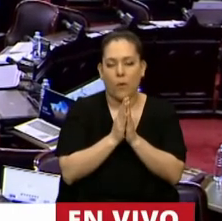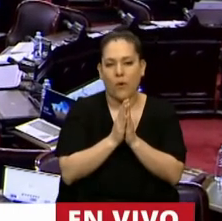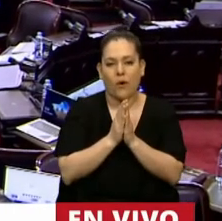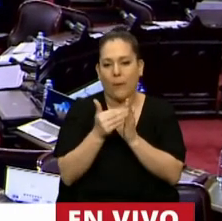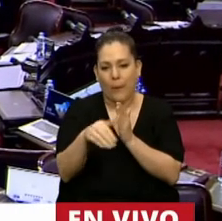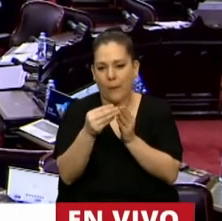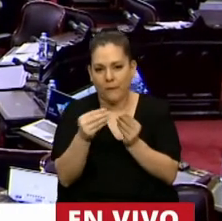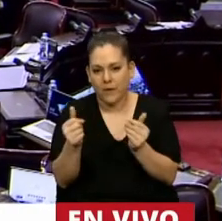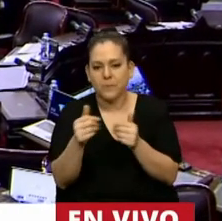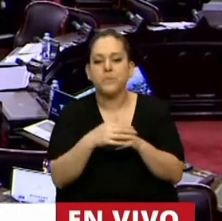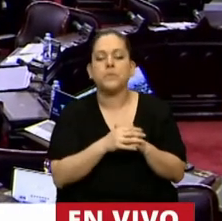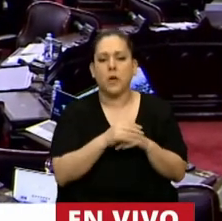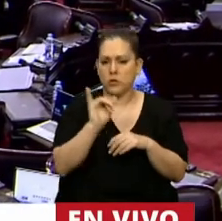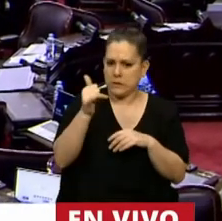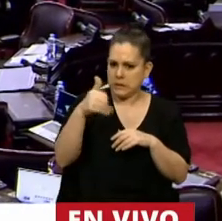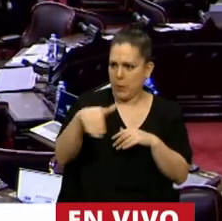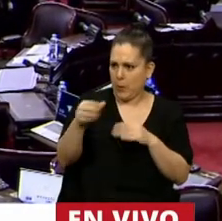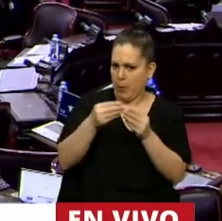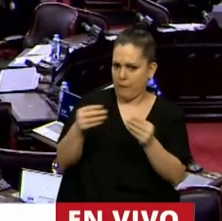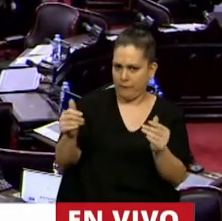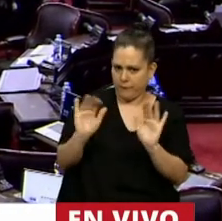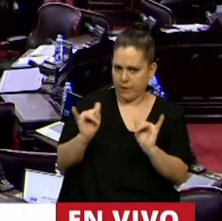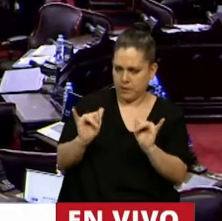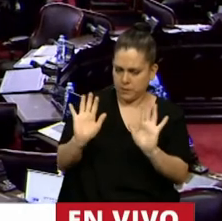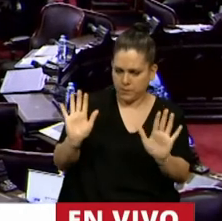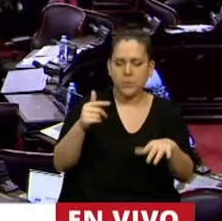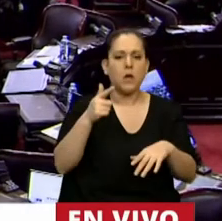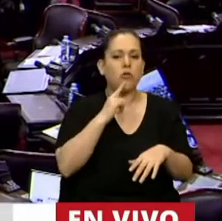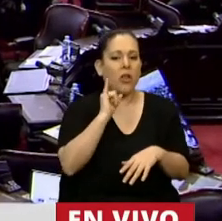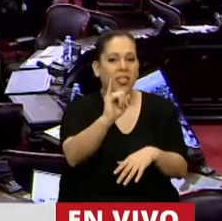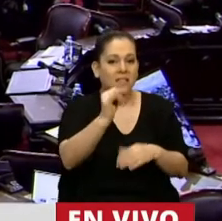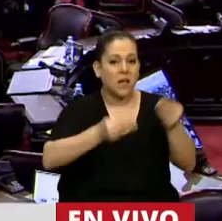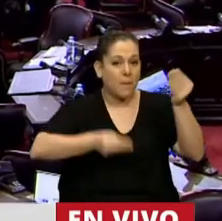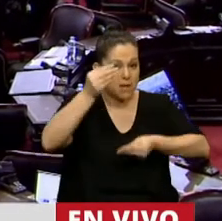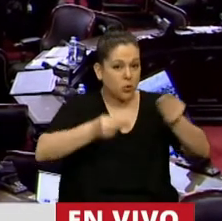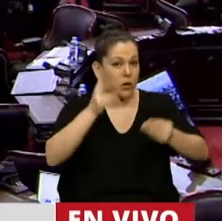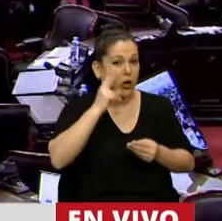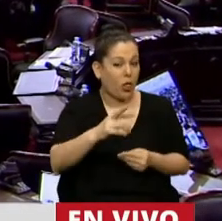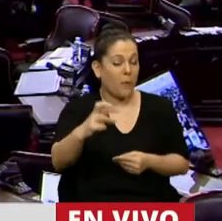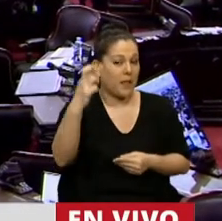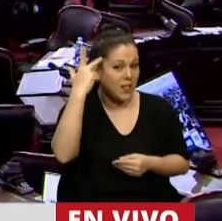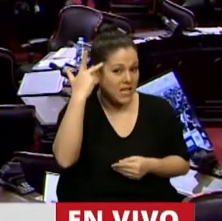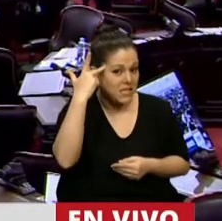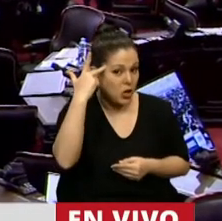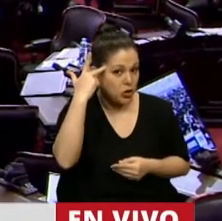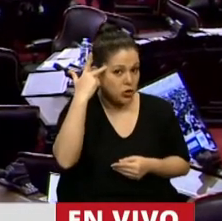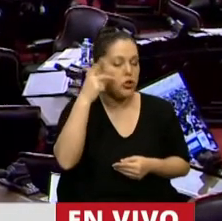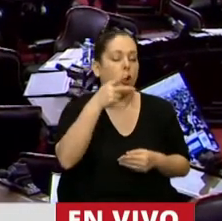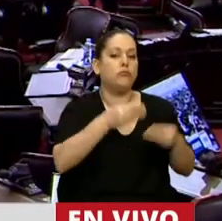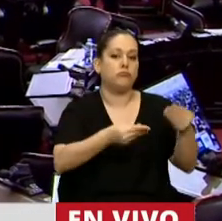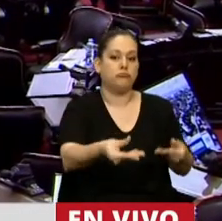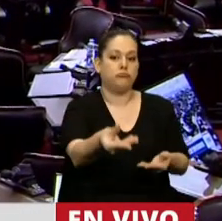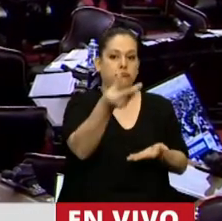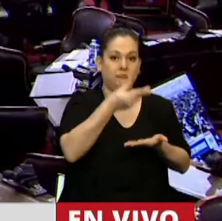Decía que la pauta presupuest... Sí, sí, ya redondeo. Que la pauta presupuestaria en el 2018 que nos habían